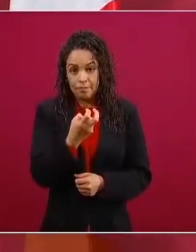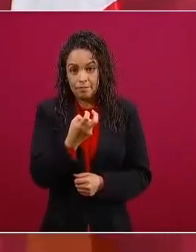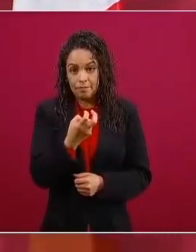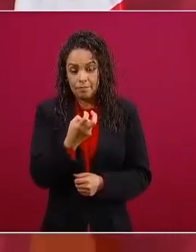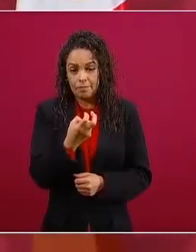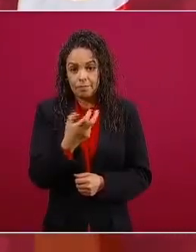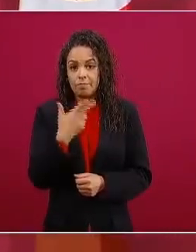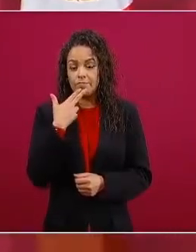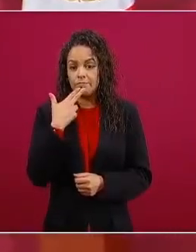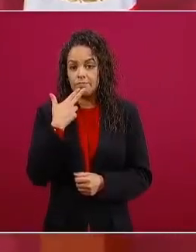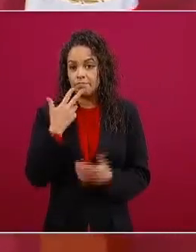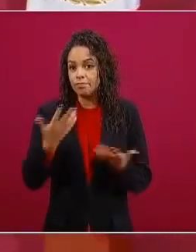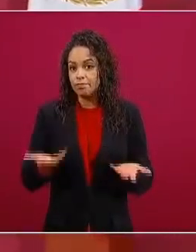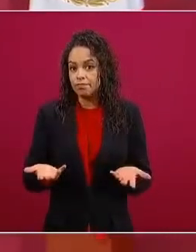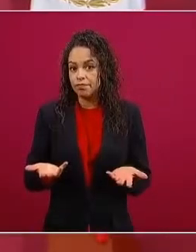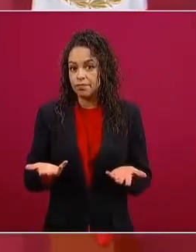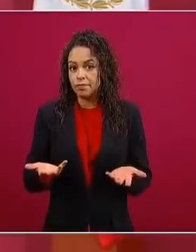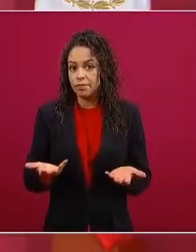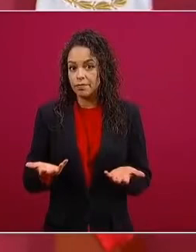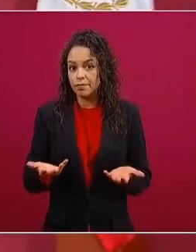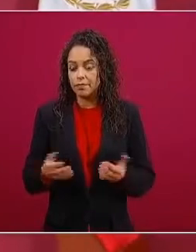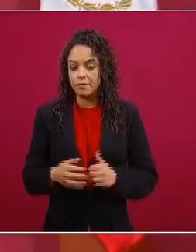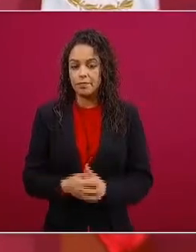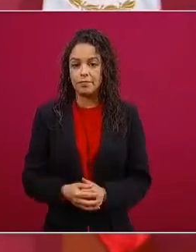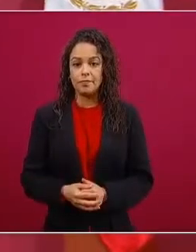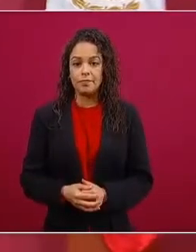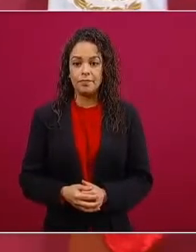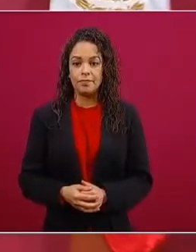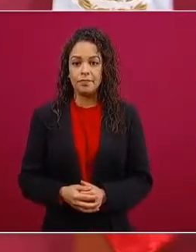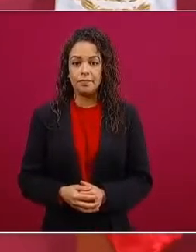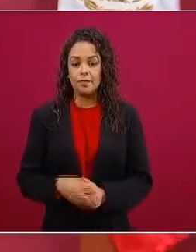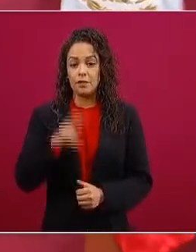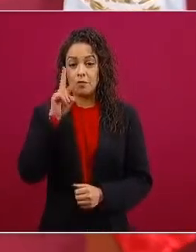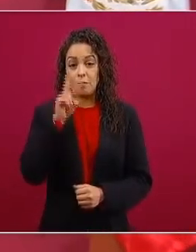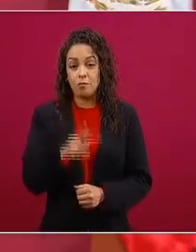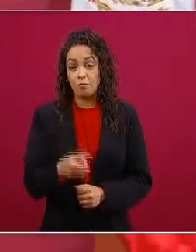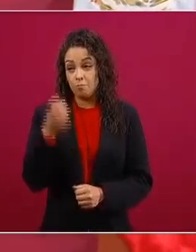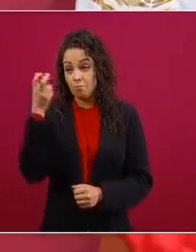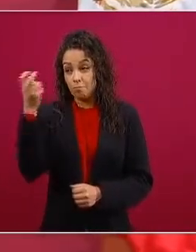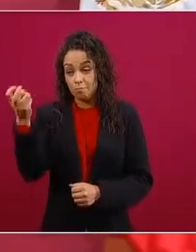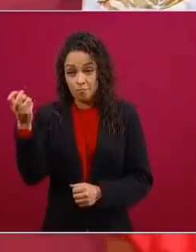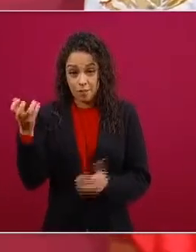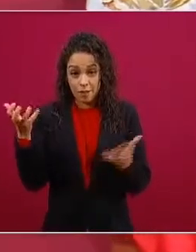eso es un acto de generosidad